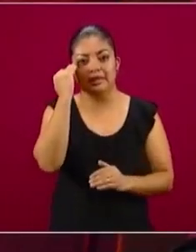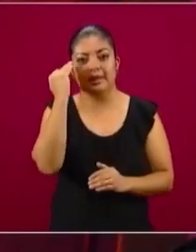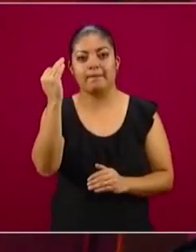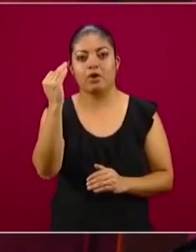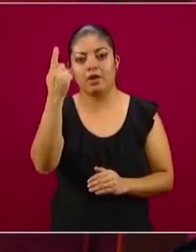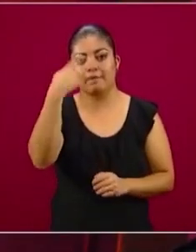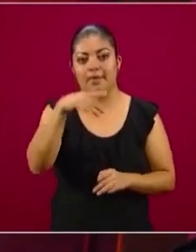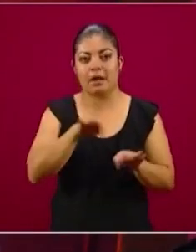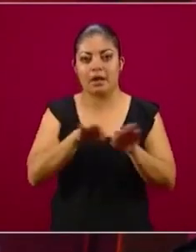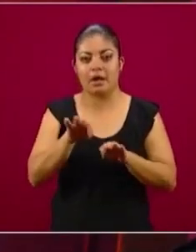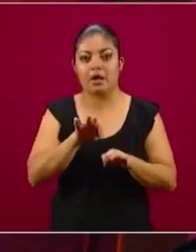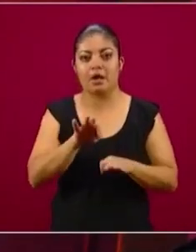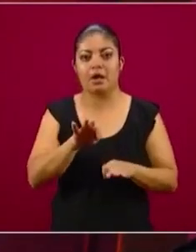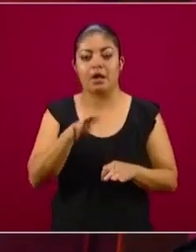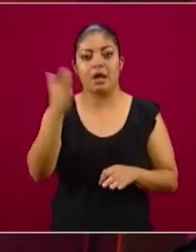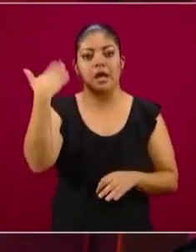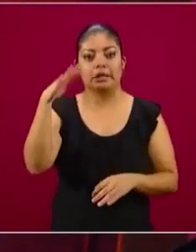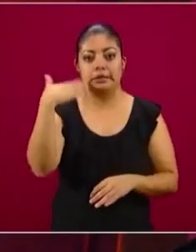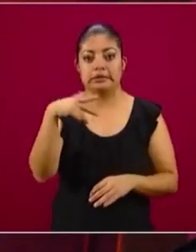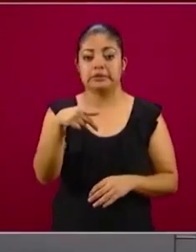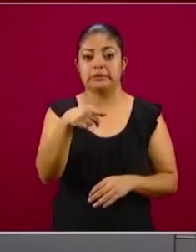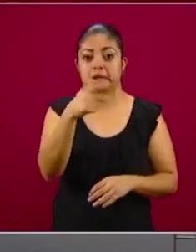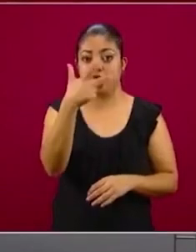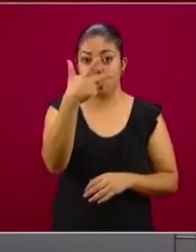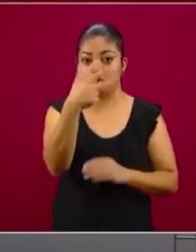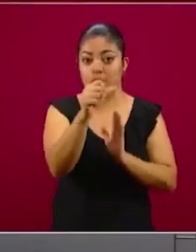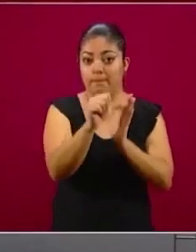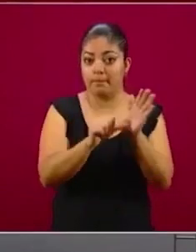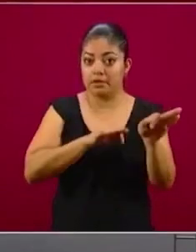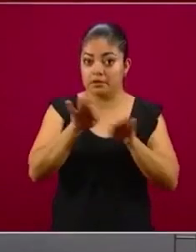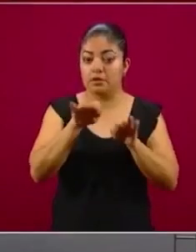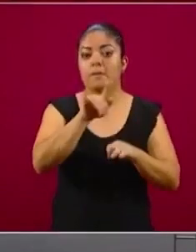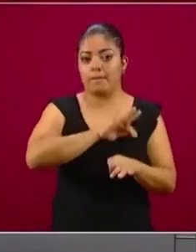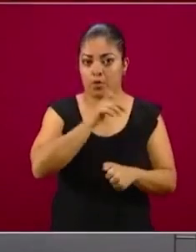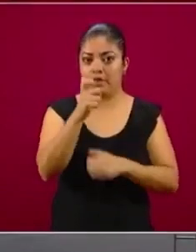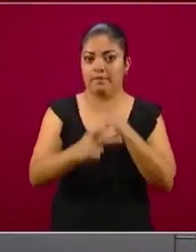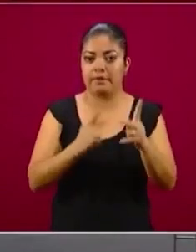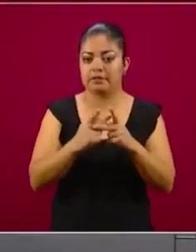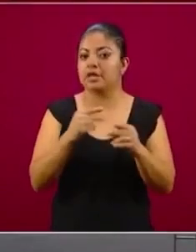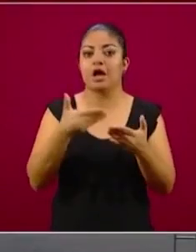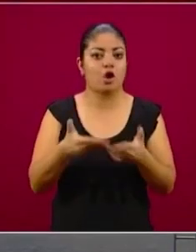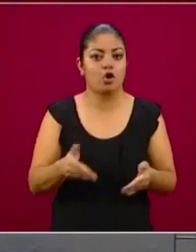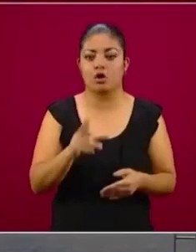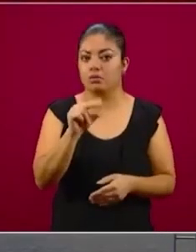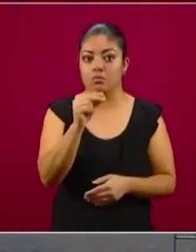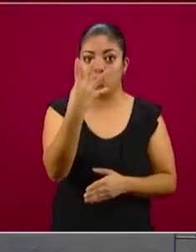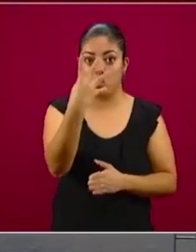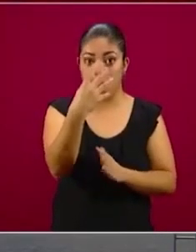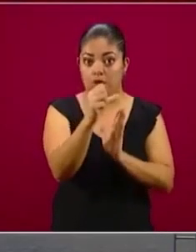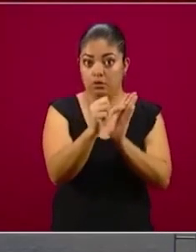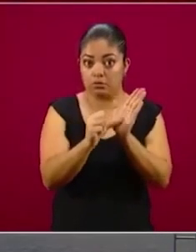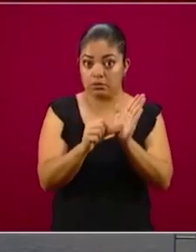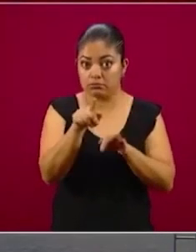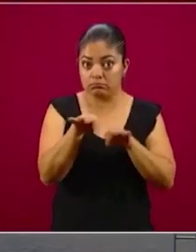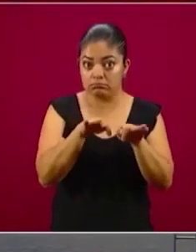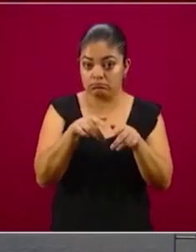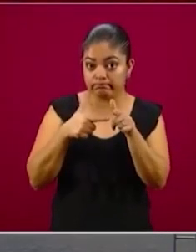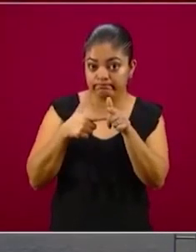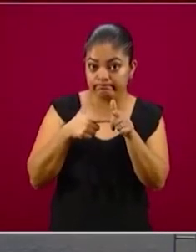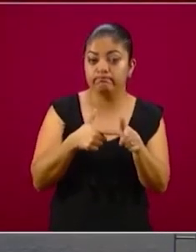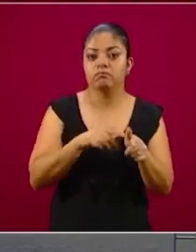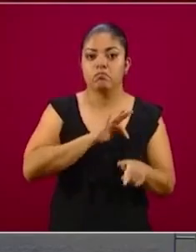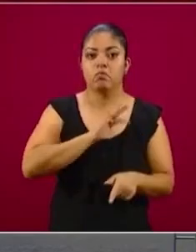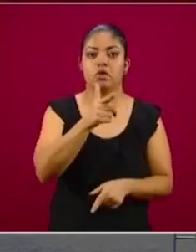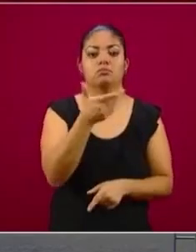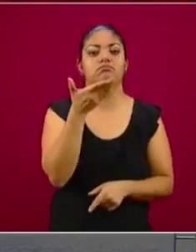para aplicar al crédito. Antes se pedía que hubieras estado ocho meses en tu empleo, ahora se va a pedir que estés cuatro meses en tu empleo para